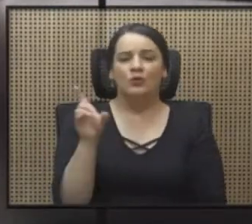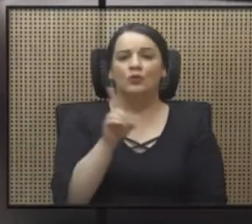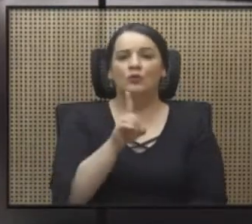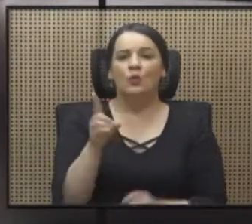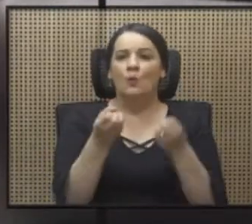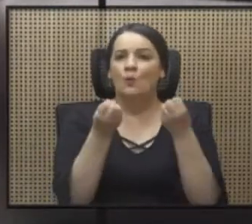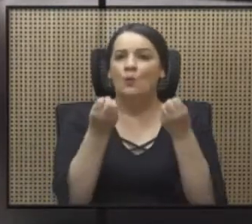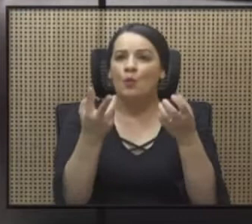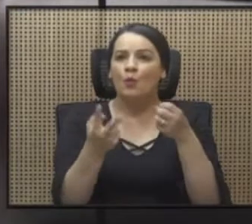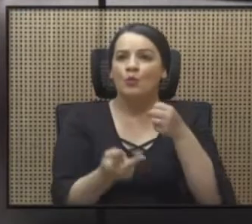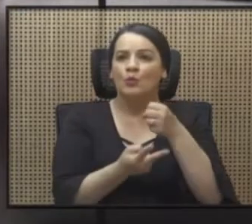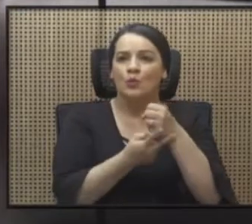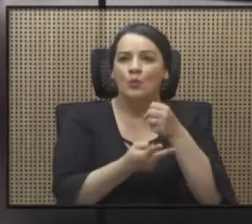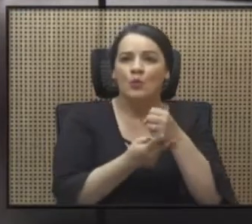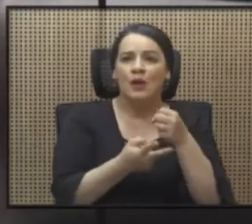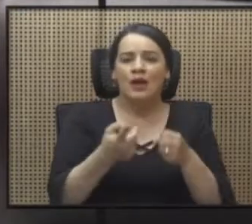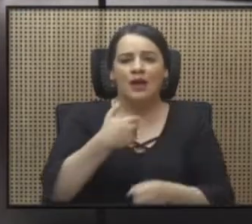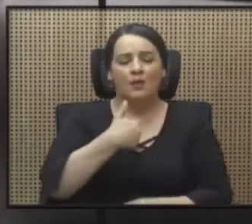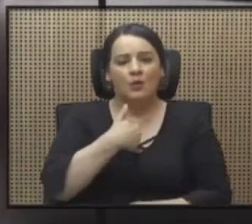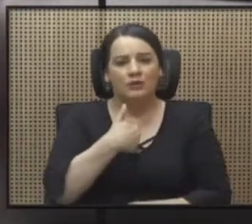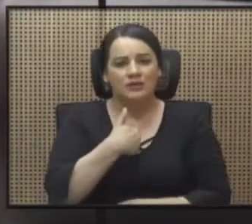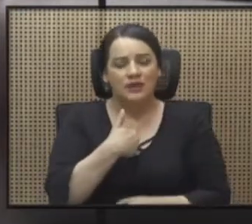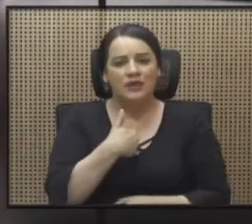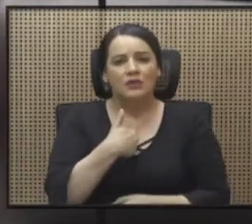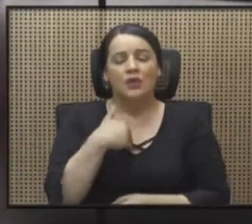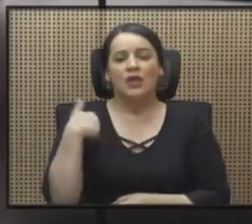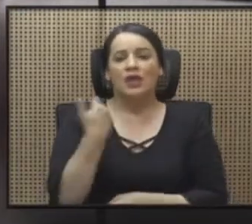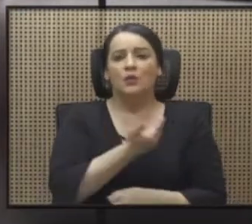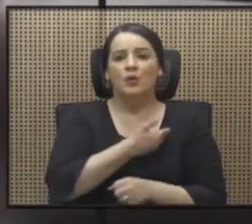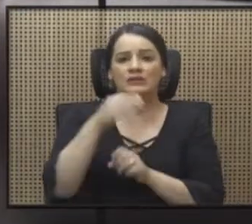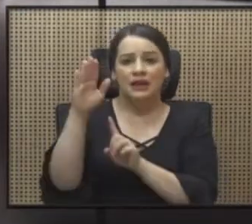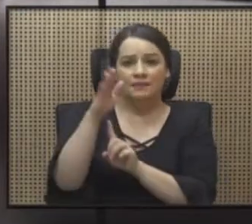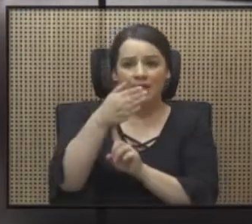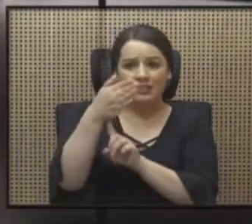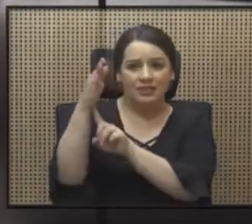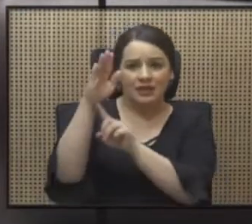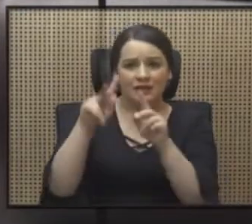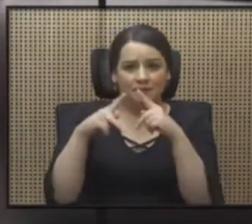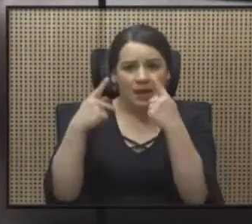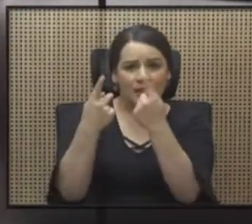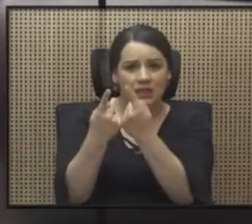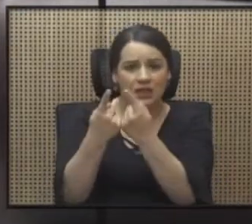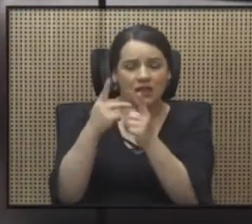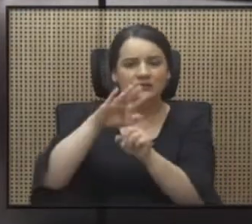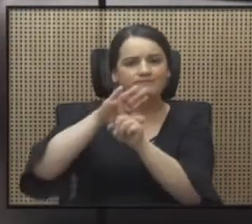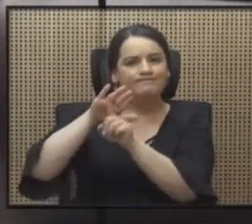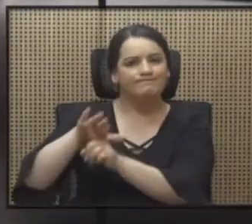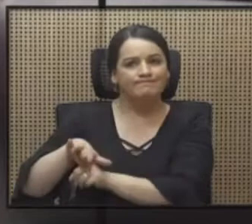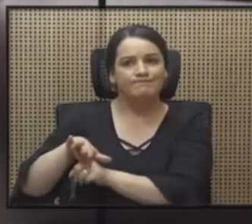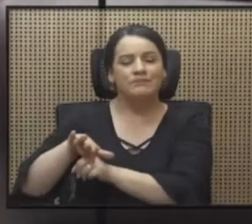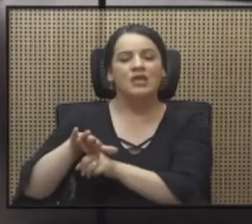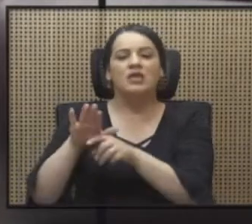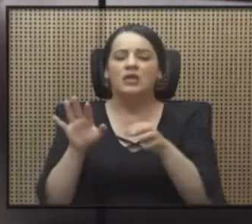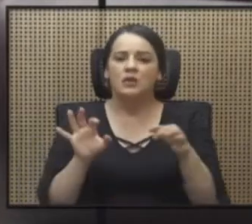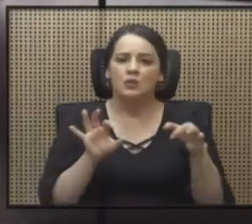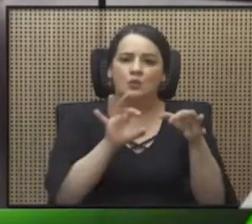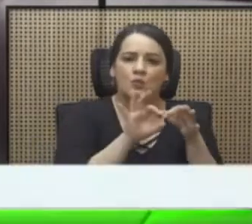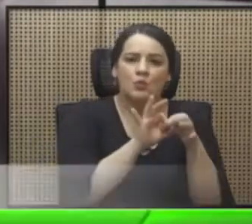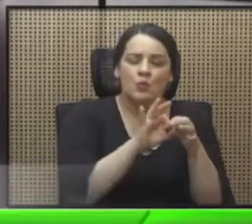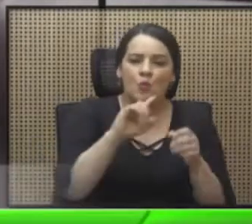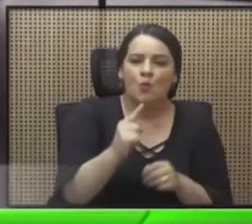ocasiones hemos tenido que bajar nuestras banderas partidarias para unirnos en una sola, unirnos por Costa Rica.